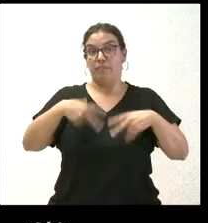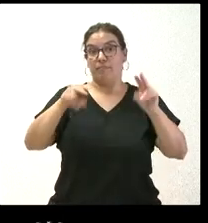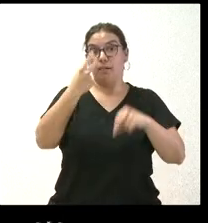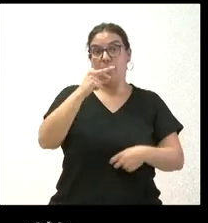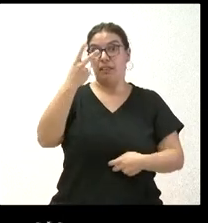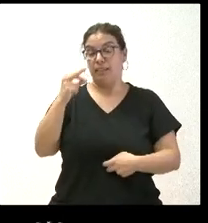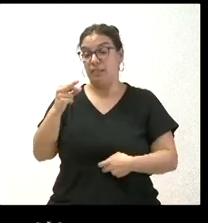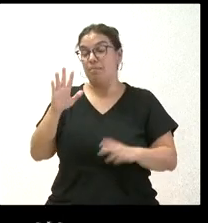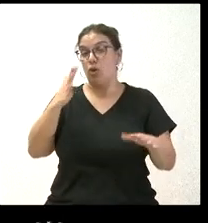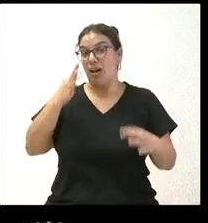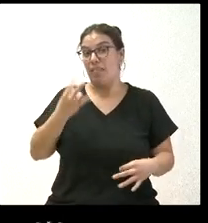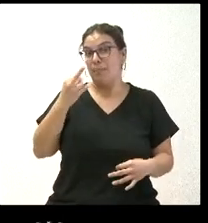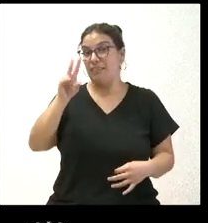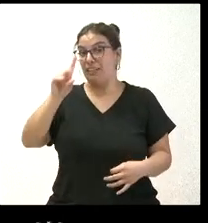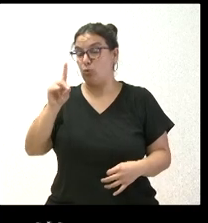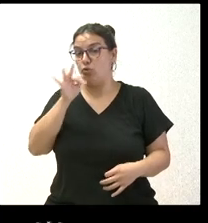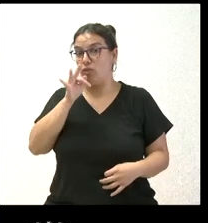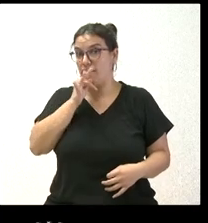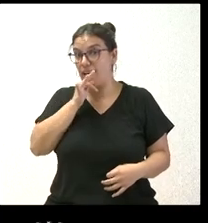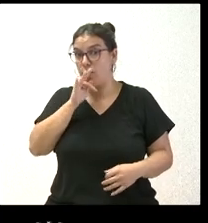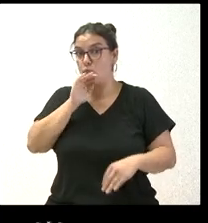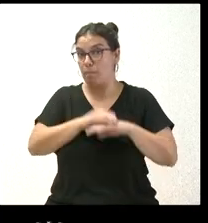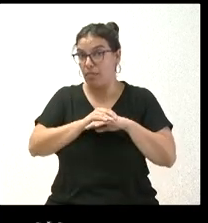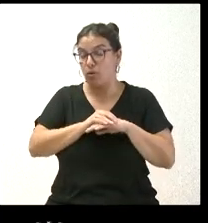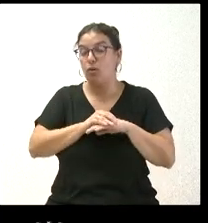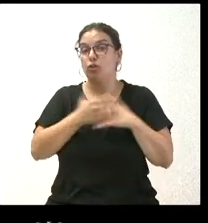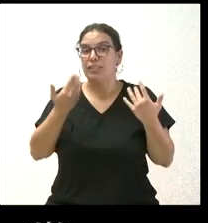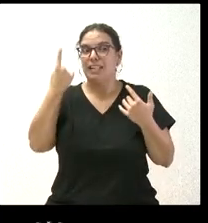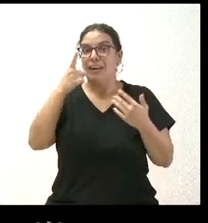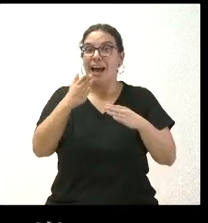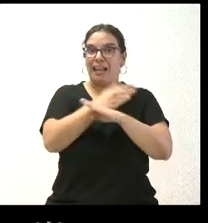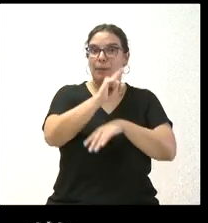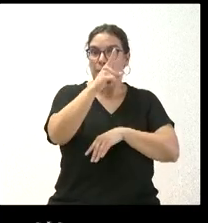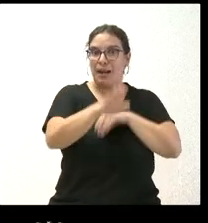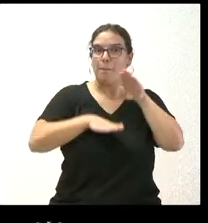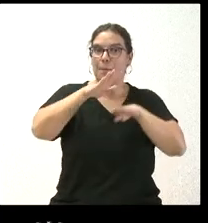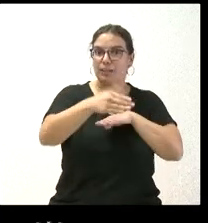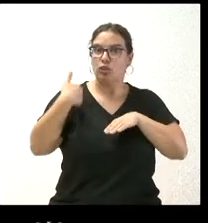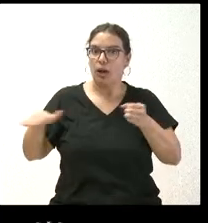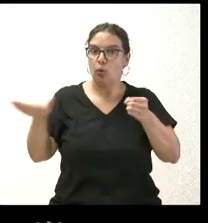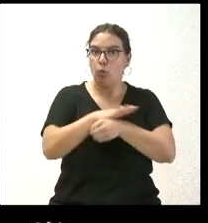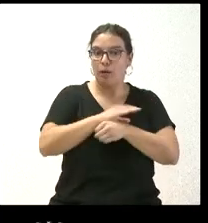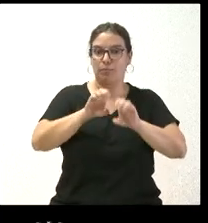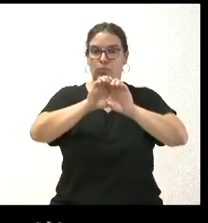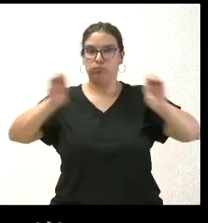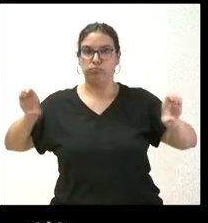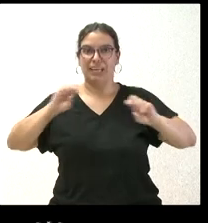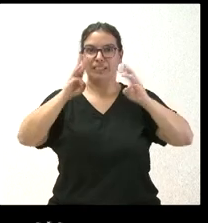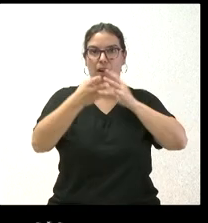todavía estaba a un amplio porcentaje de terminarse, saber si esa llegada a banda ancha de gran